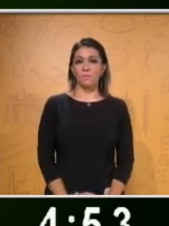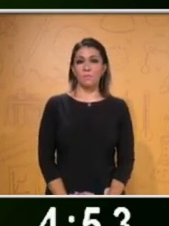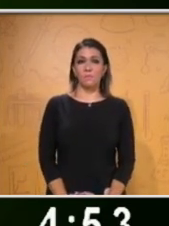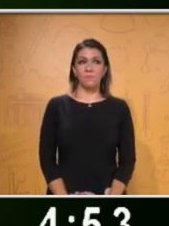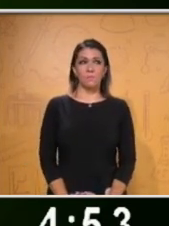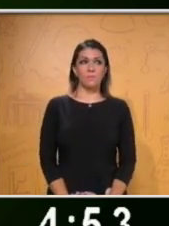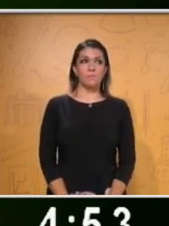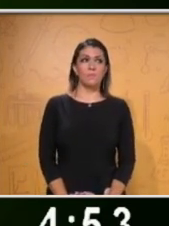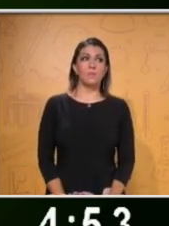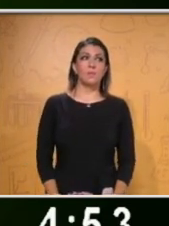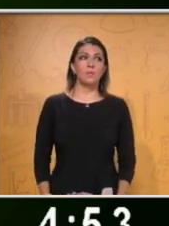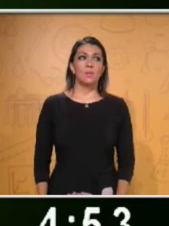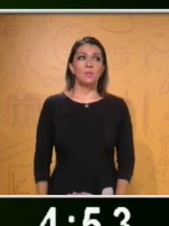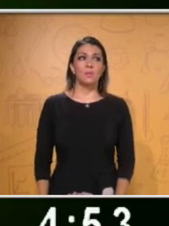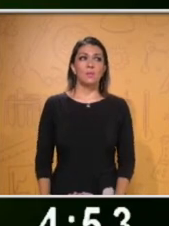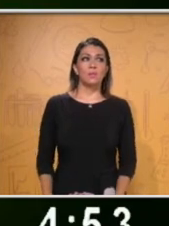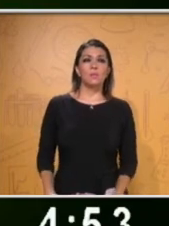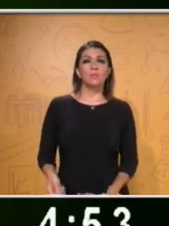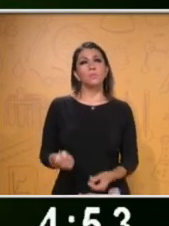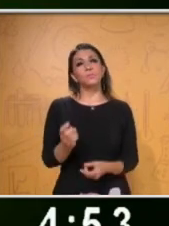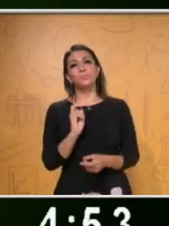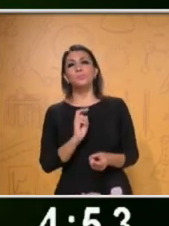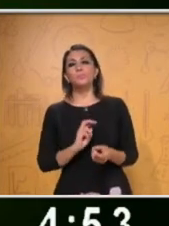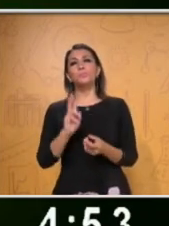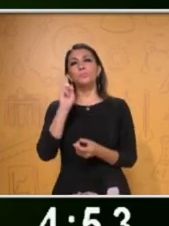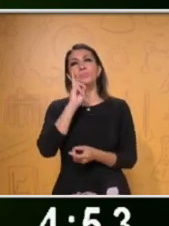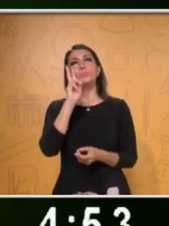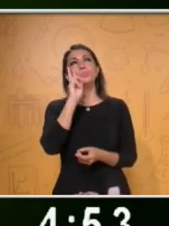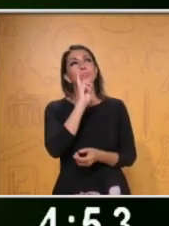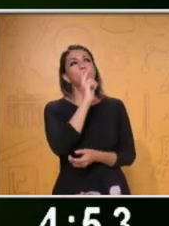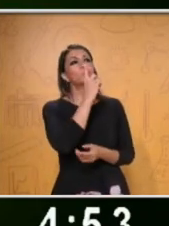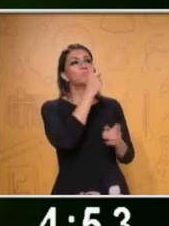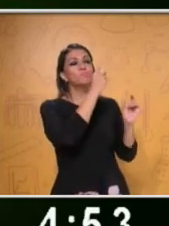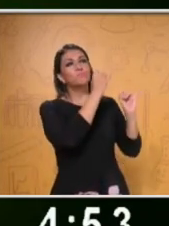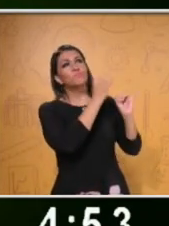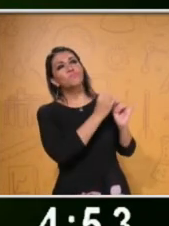Todos hemos visto imágenes desgarradoras.